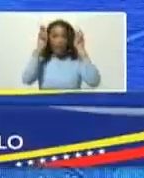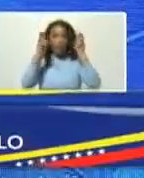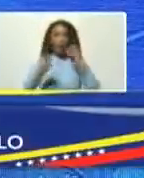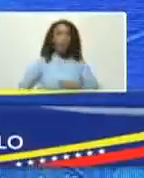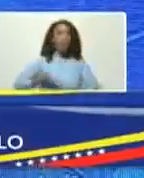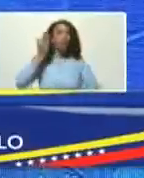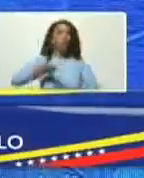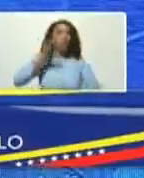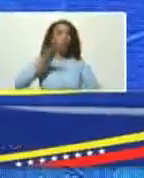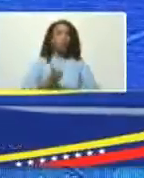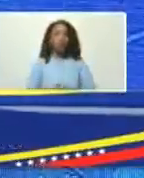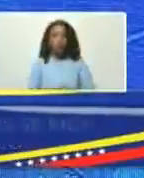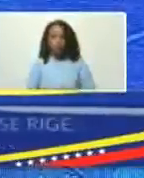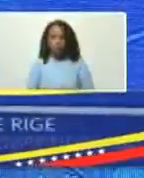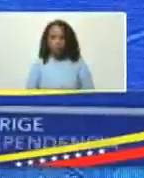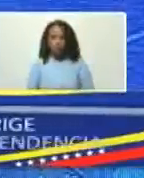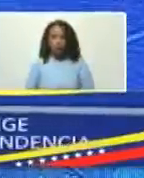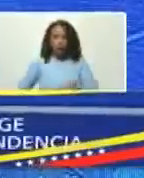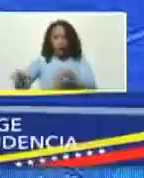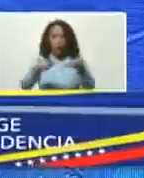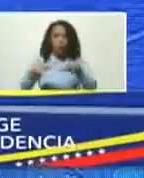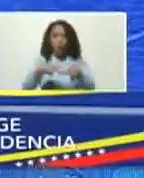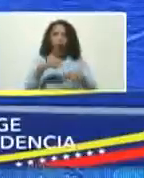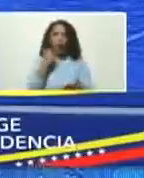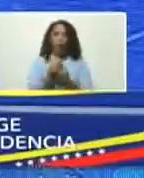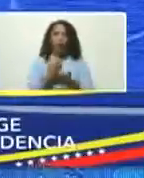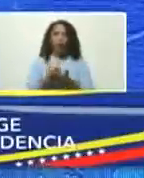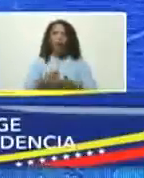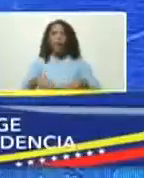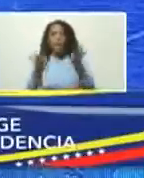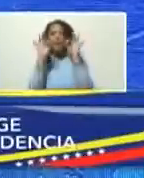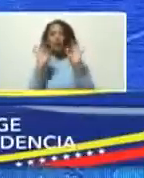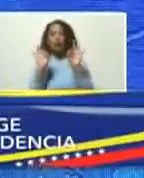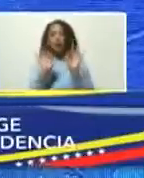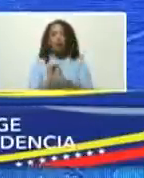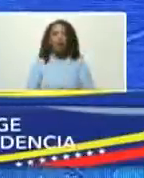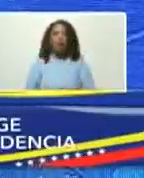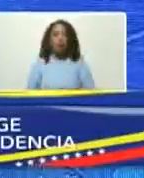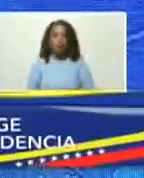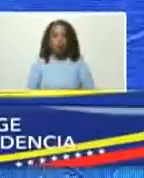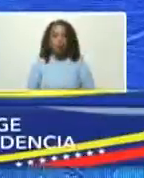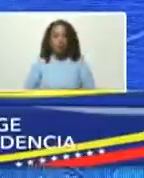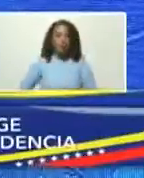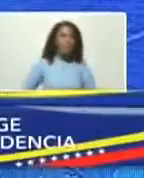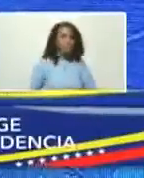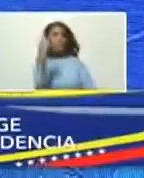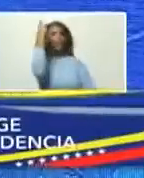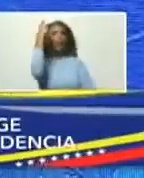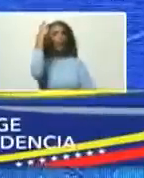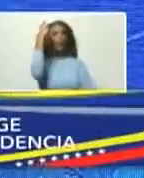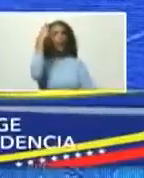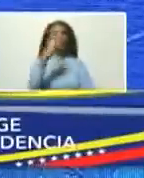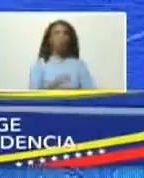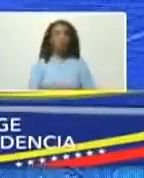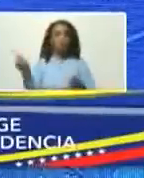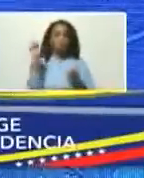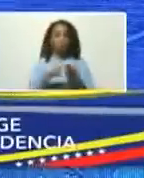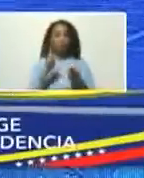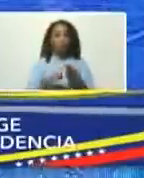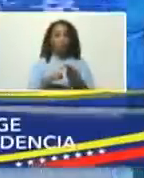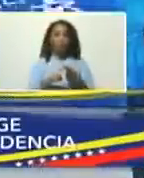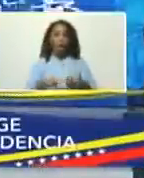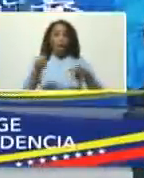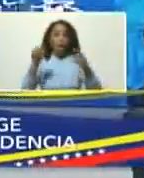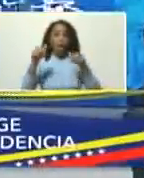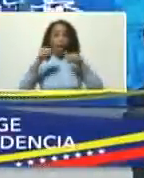de la zona económica especial el primero para los efectos de